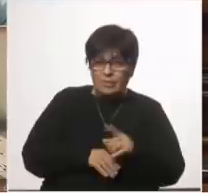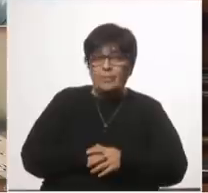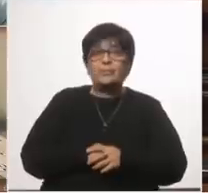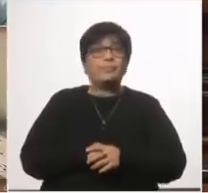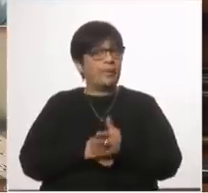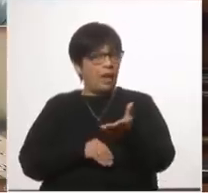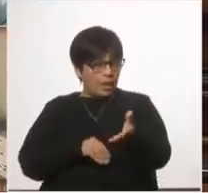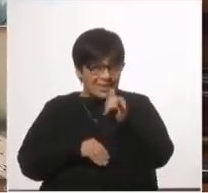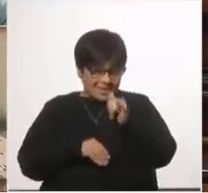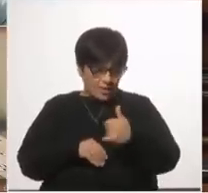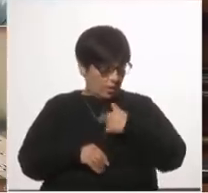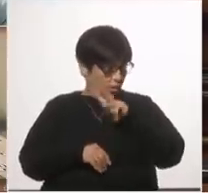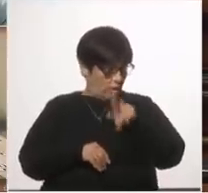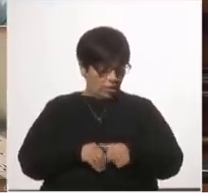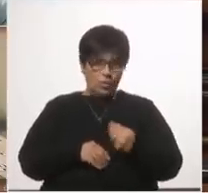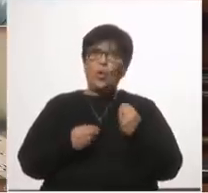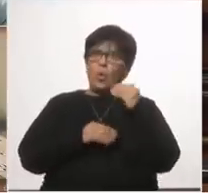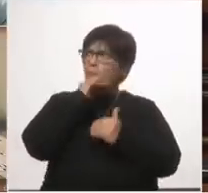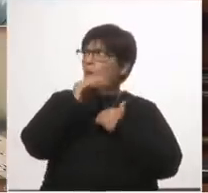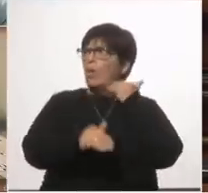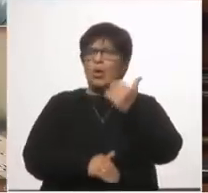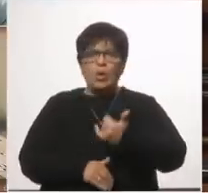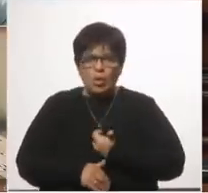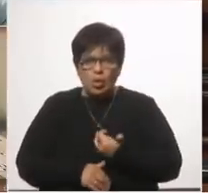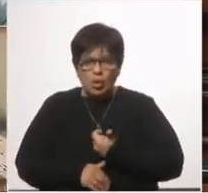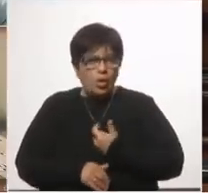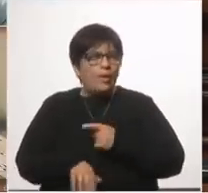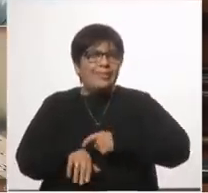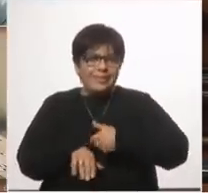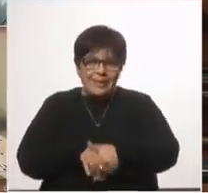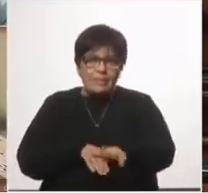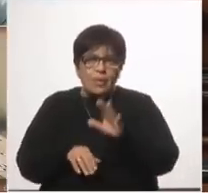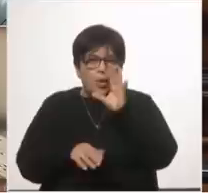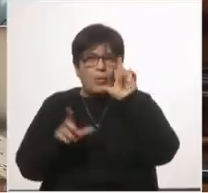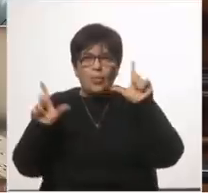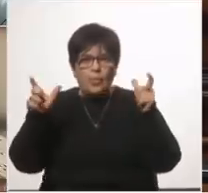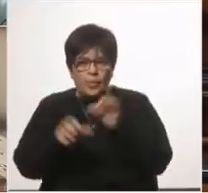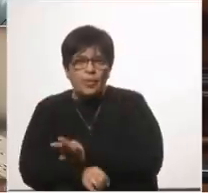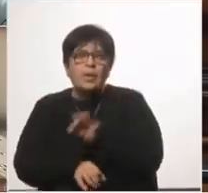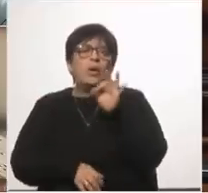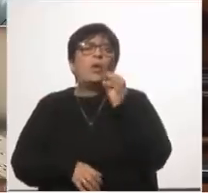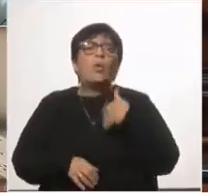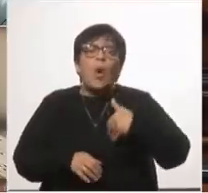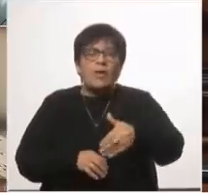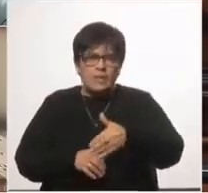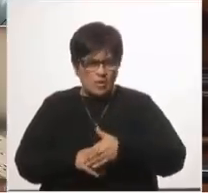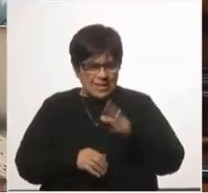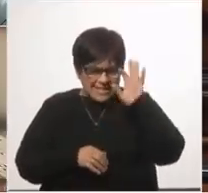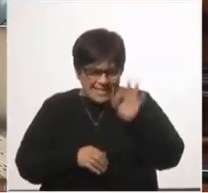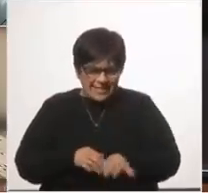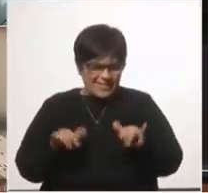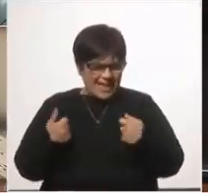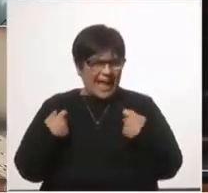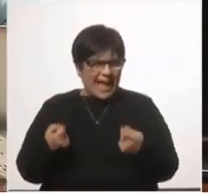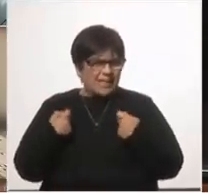si es así cómo se van a superar estas dificultades en qué tiempo está previsto llegar a cero hay una estimación de los costos del